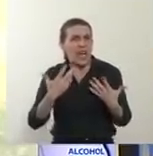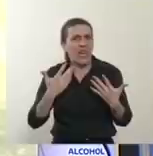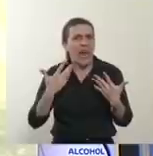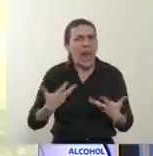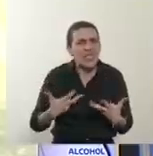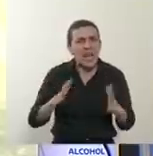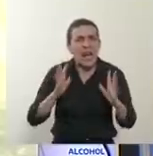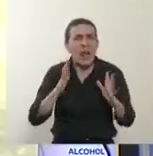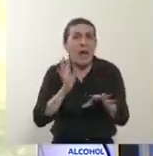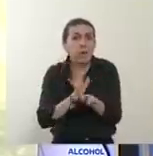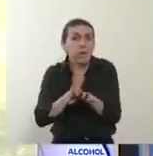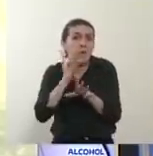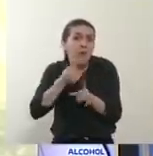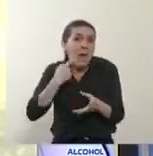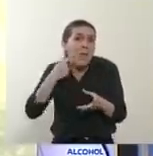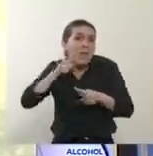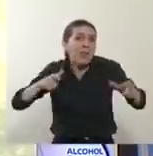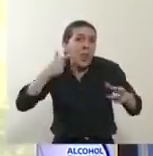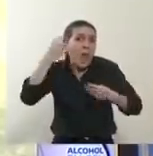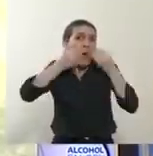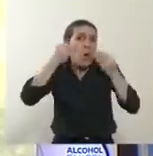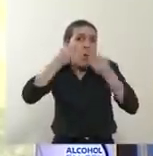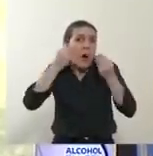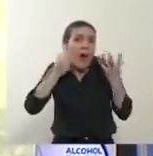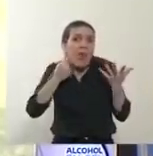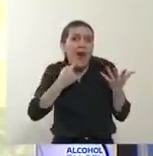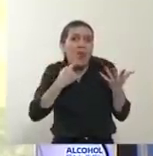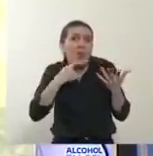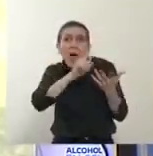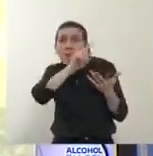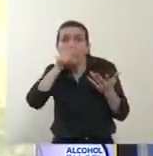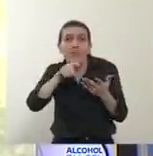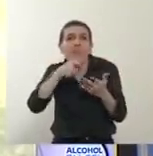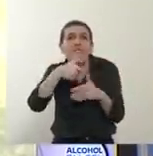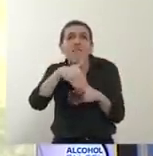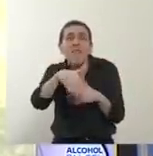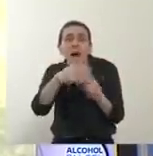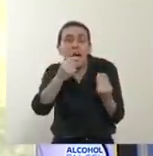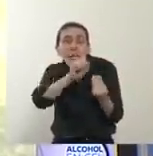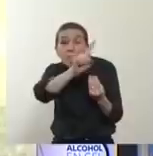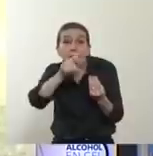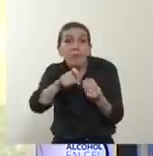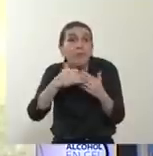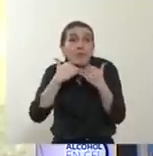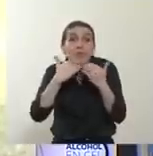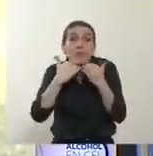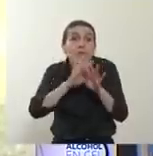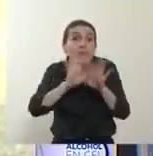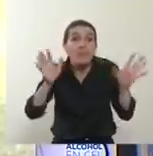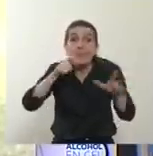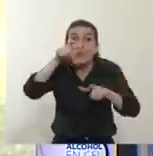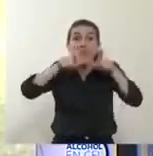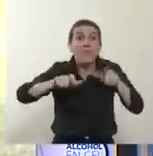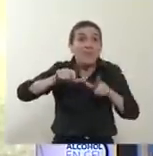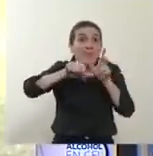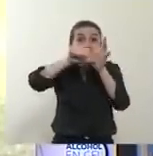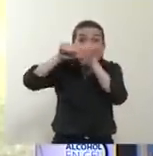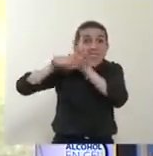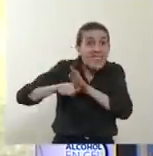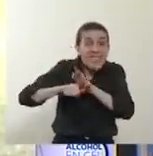la preocupación que genera la incertidumbre a la que la pandemia nos condena. Nadie en el mundo sabe